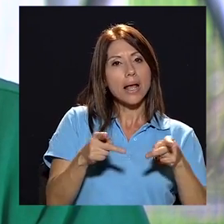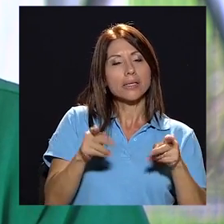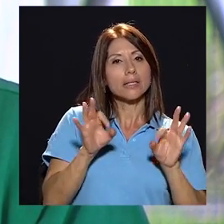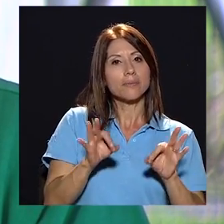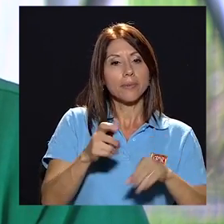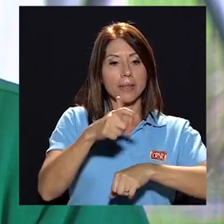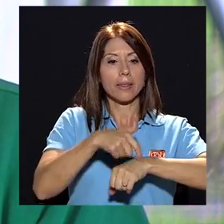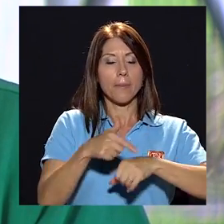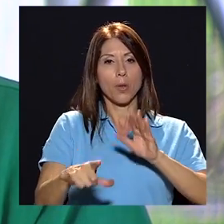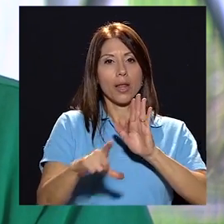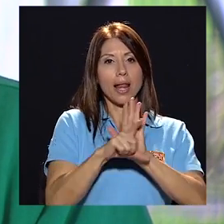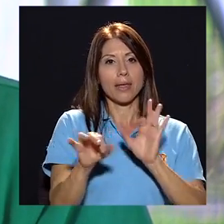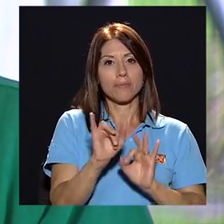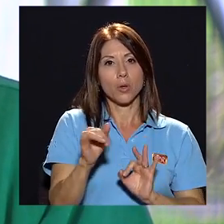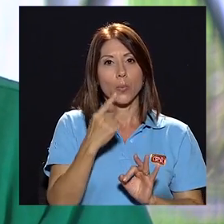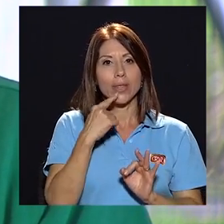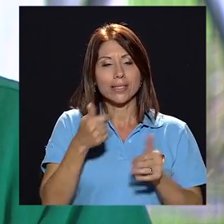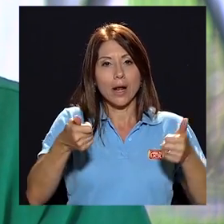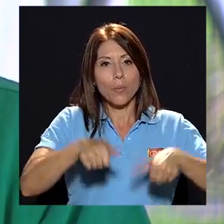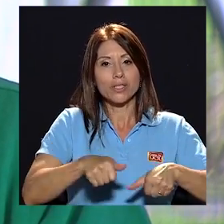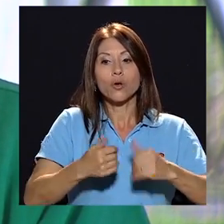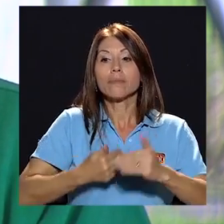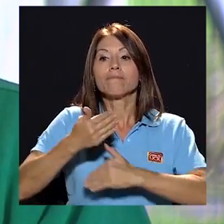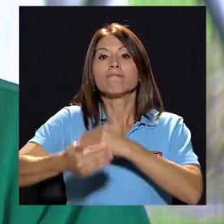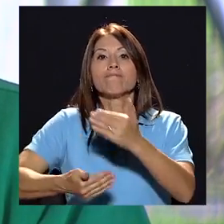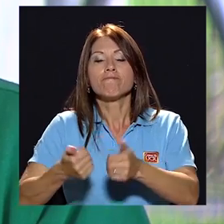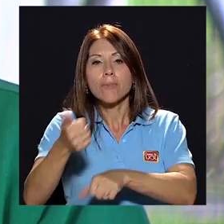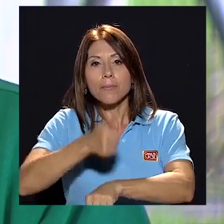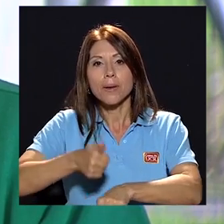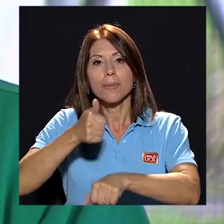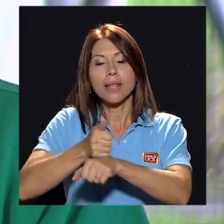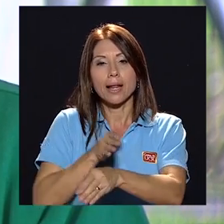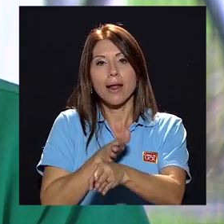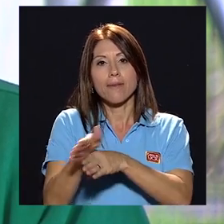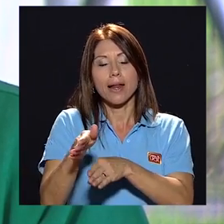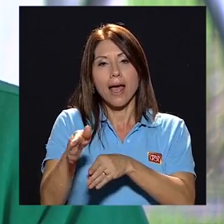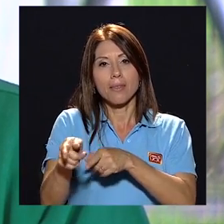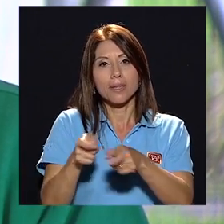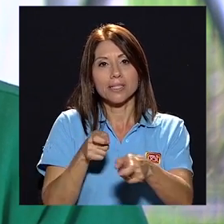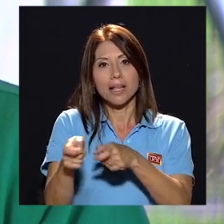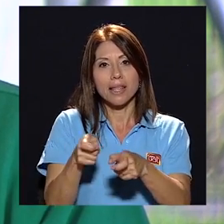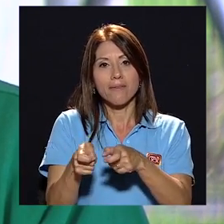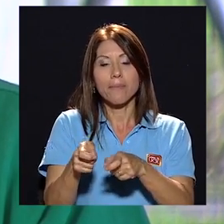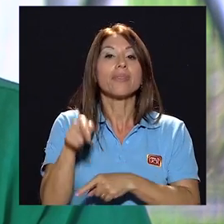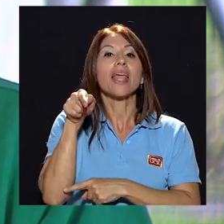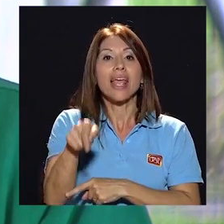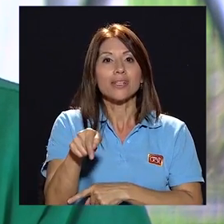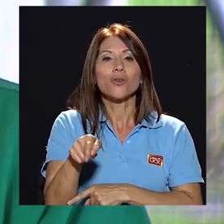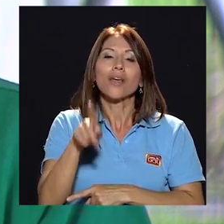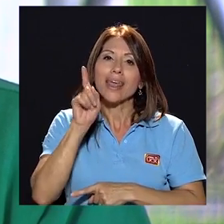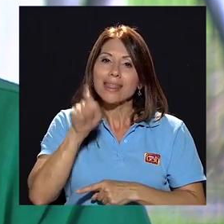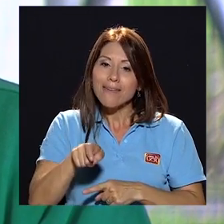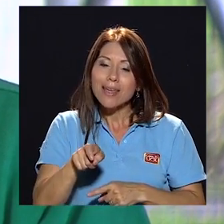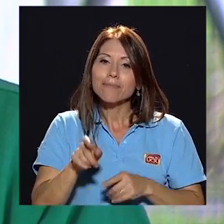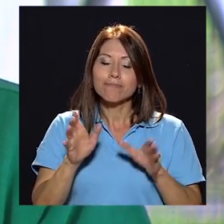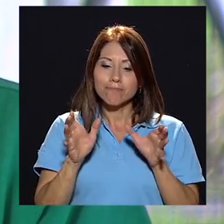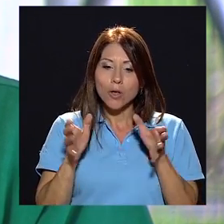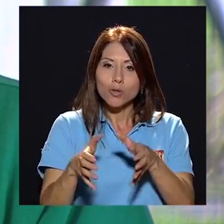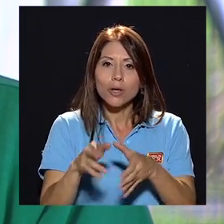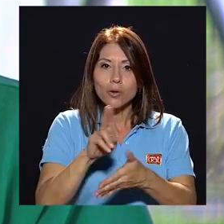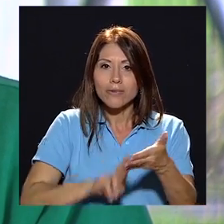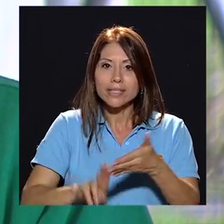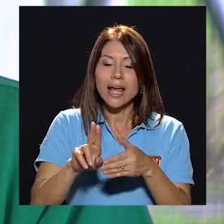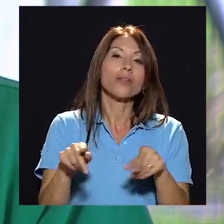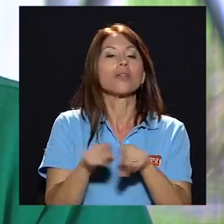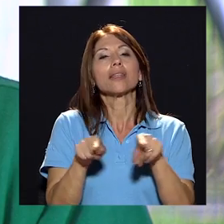dice la convención en el tiempo de ley y casualmente implementar la carrera administrativa que es una decisión que está dentro de la esfera del consejo universitario